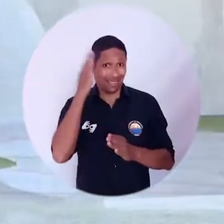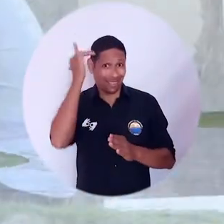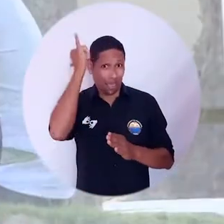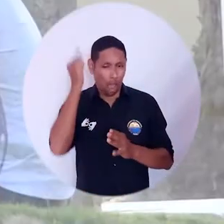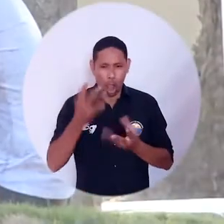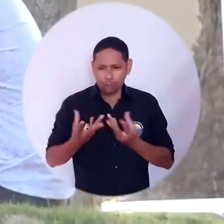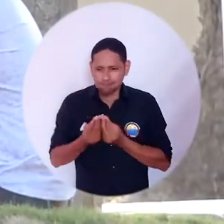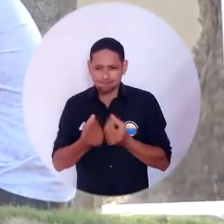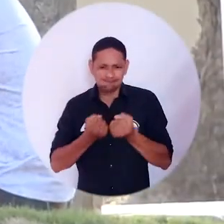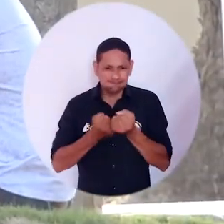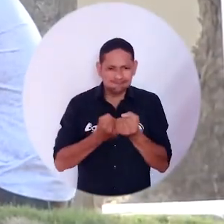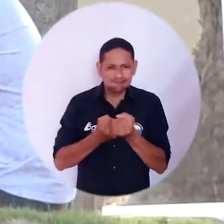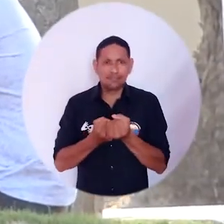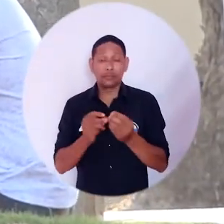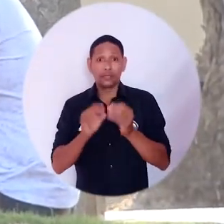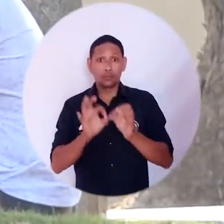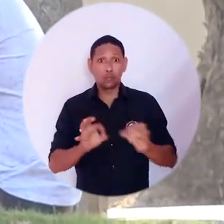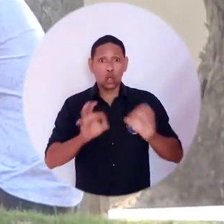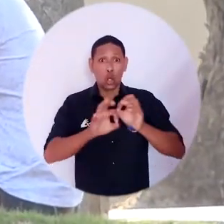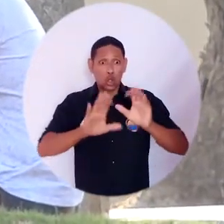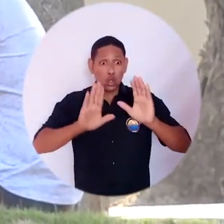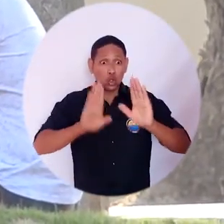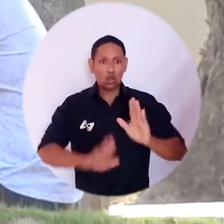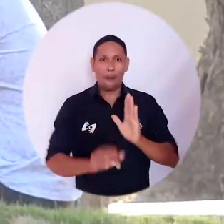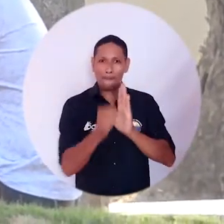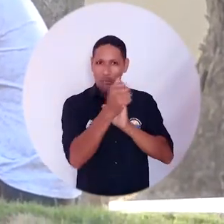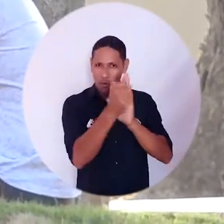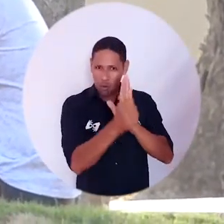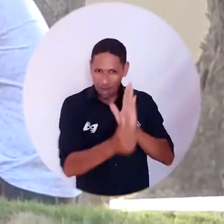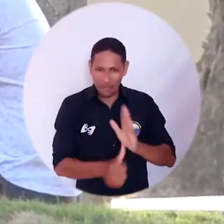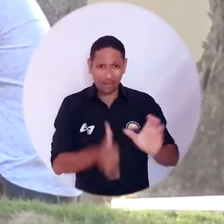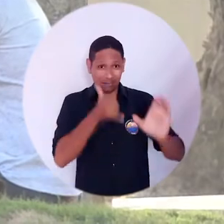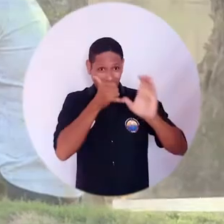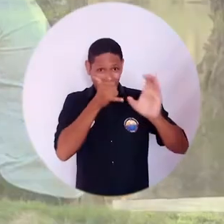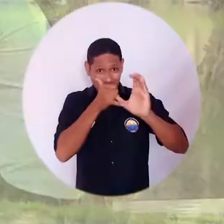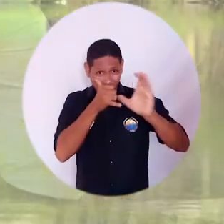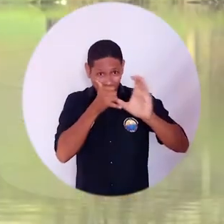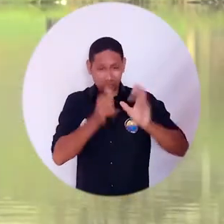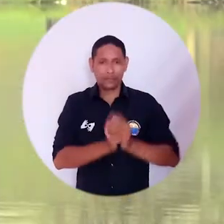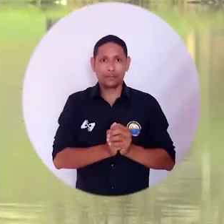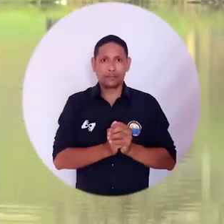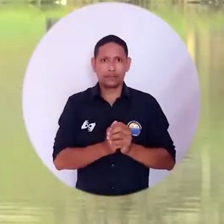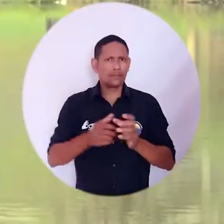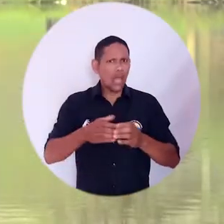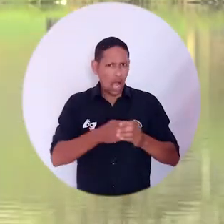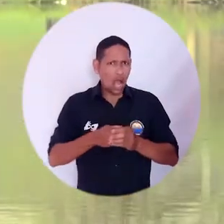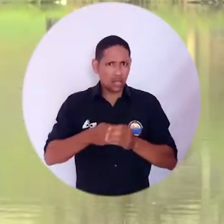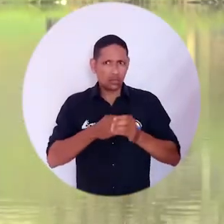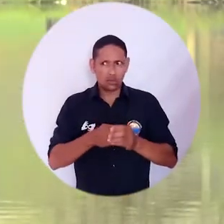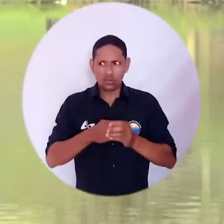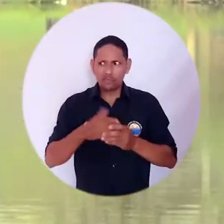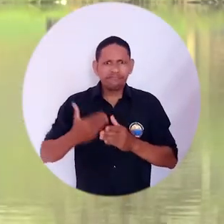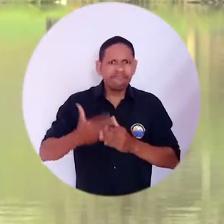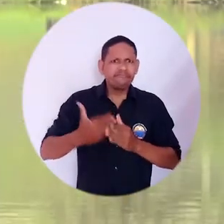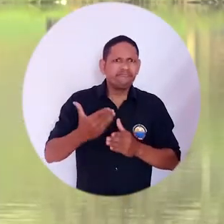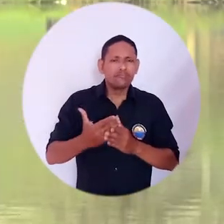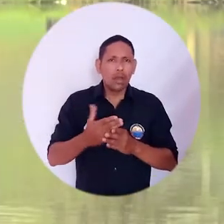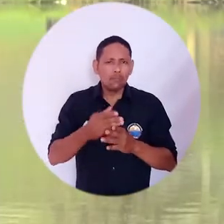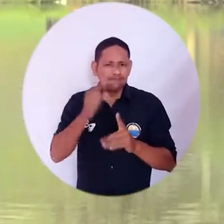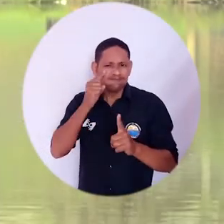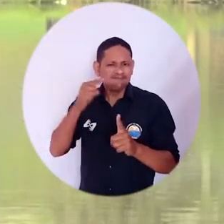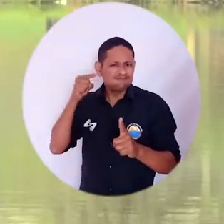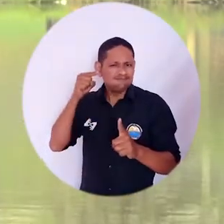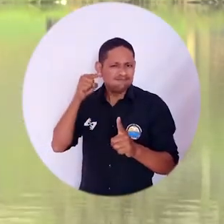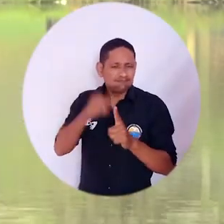académica y el fortalecimiento permanente del Programa de Ingeniería de Sistemas. La Asociación de Estudiantes de Ingeniería de Sistemas nace con la